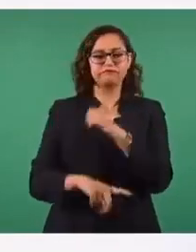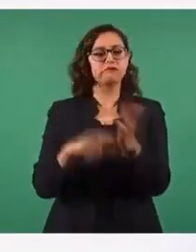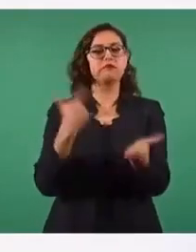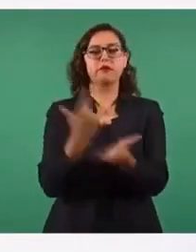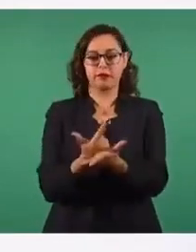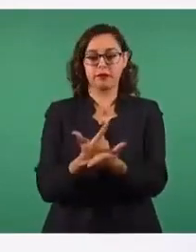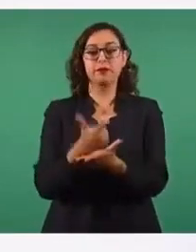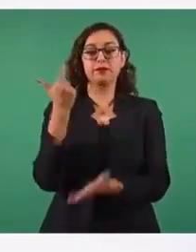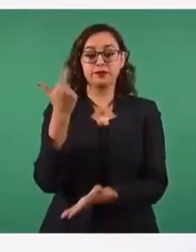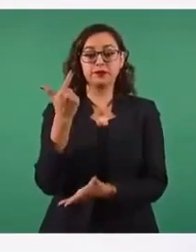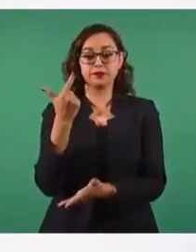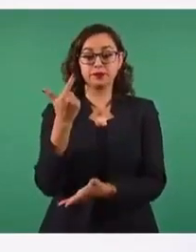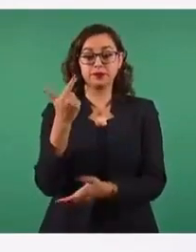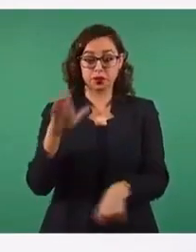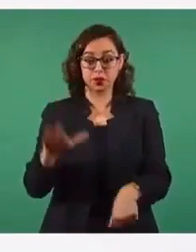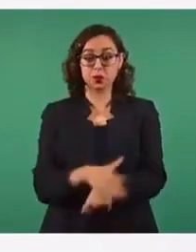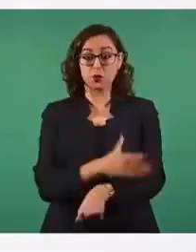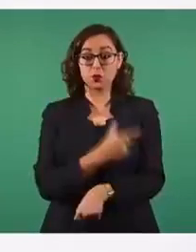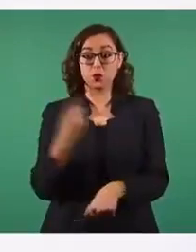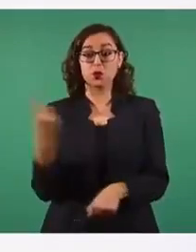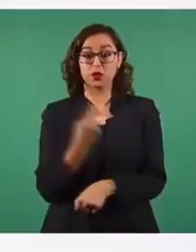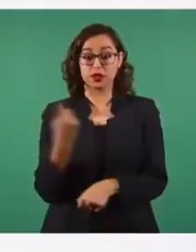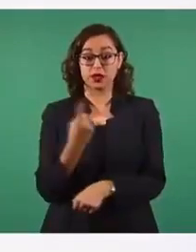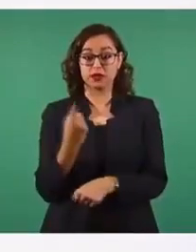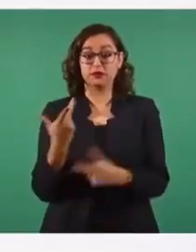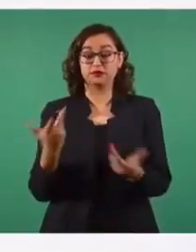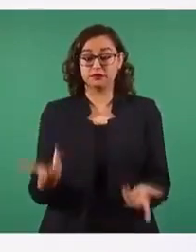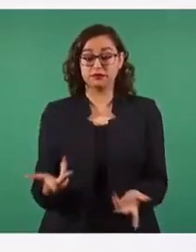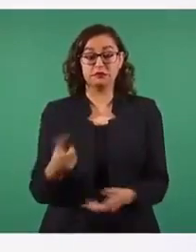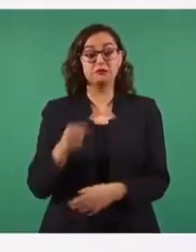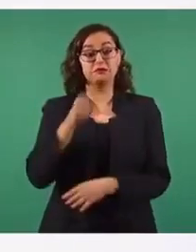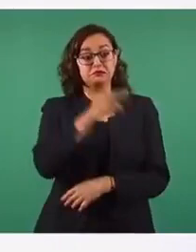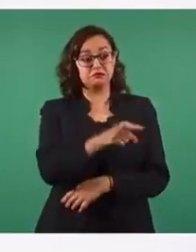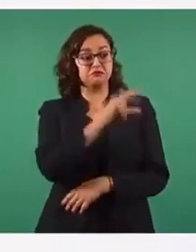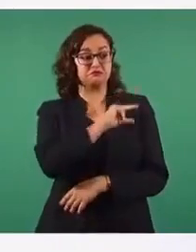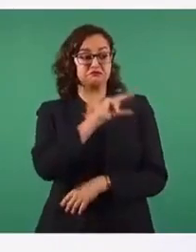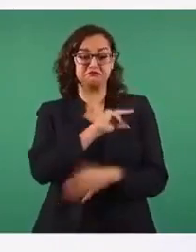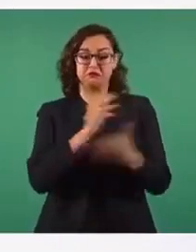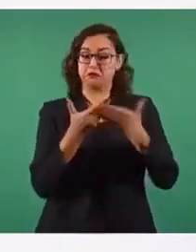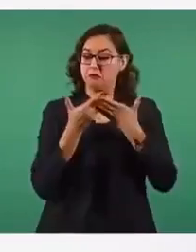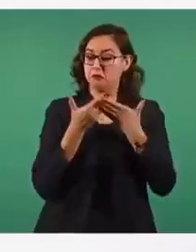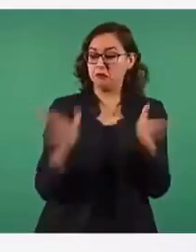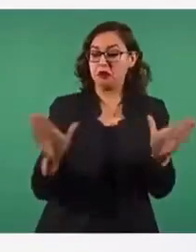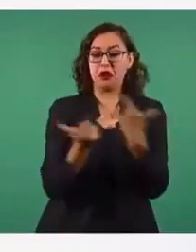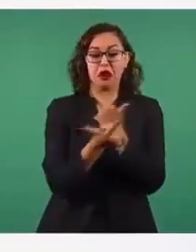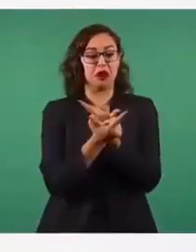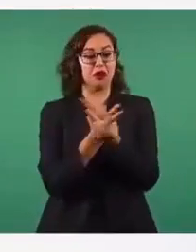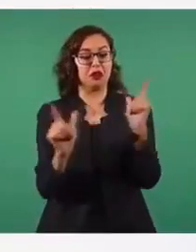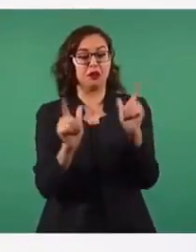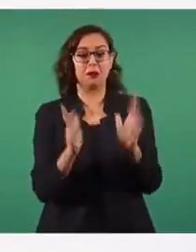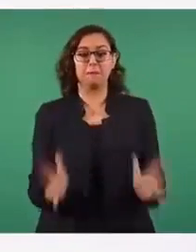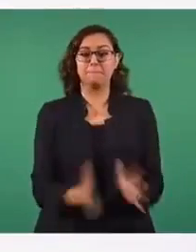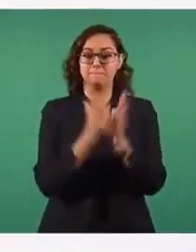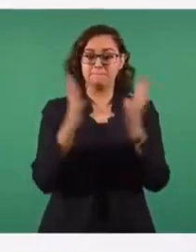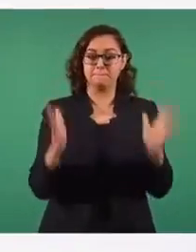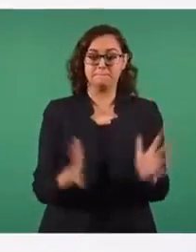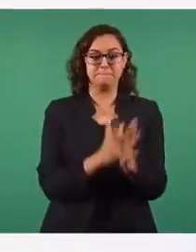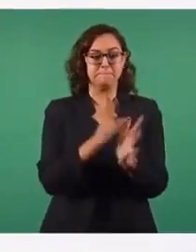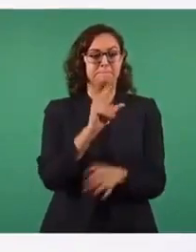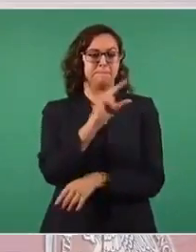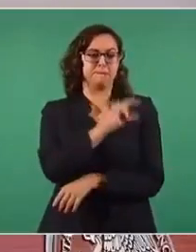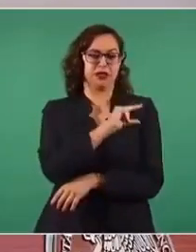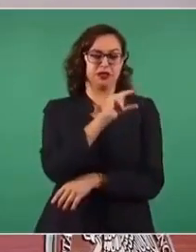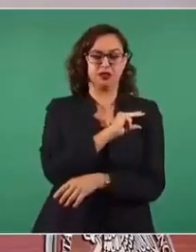el mercado de esta industria se abrió para dar preferencia a empresas particulares, nacionales